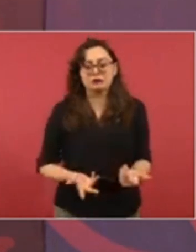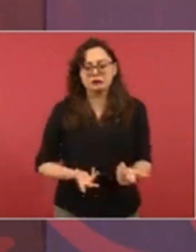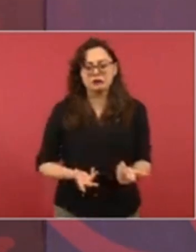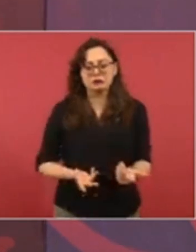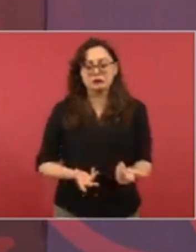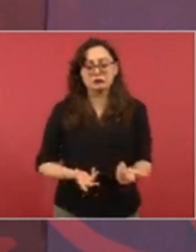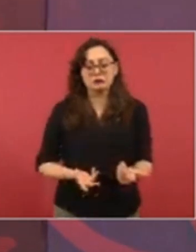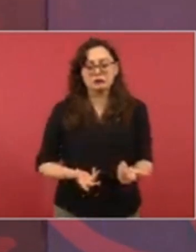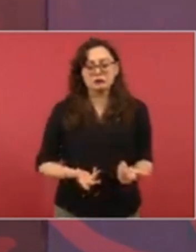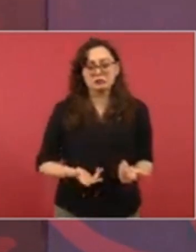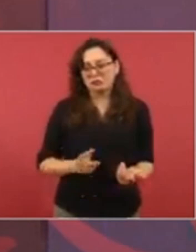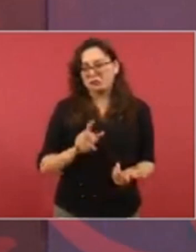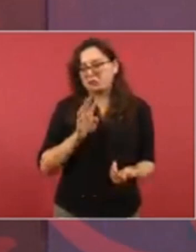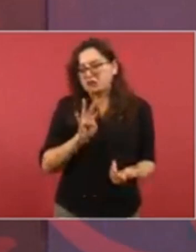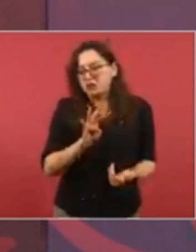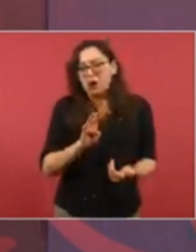apoye a esa familia